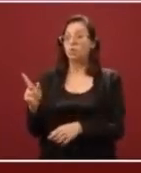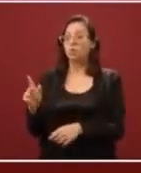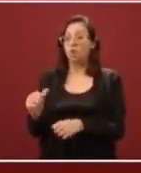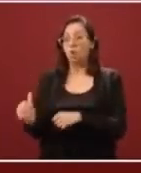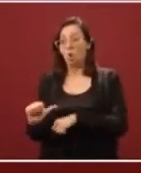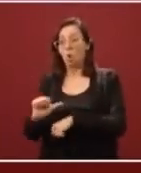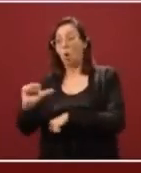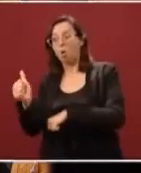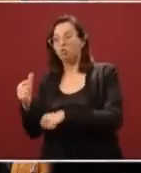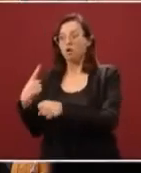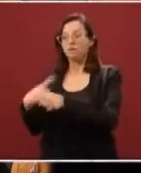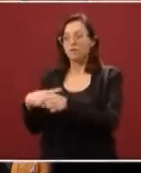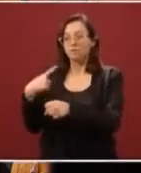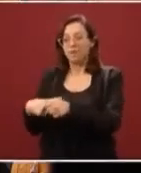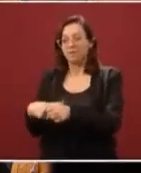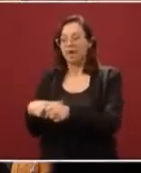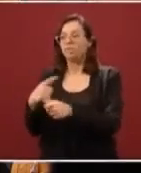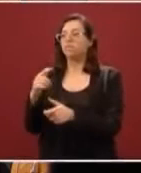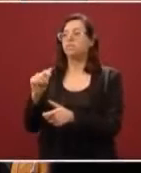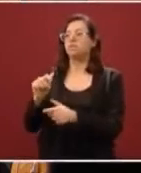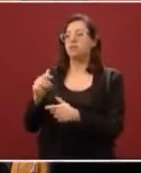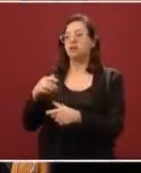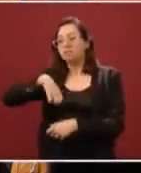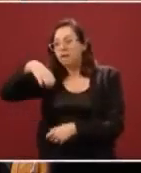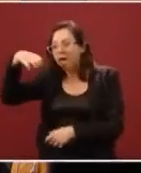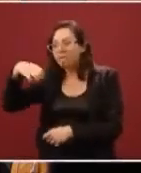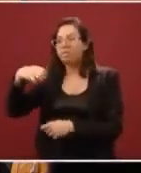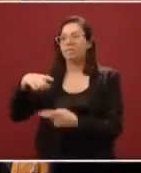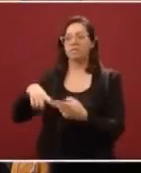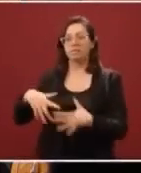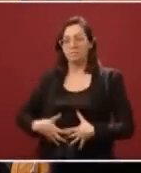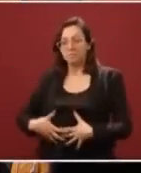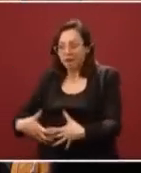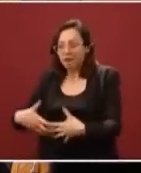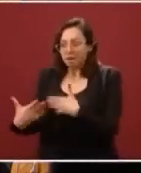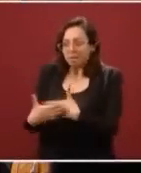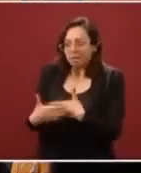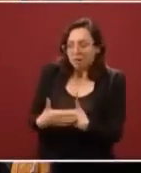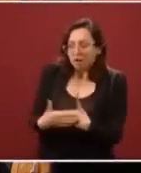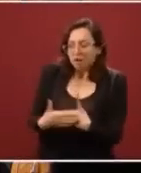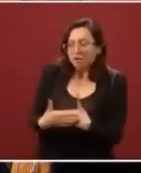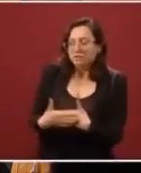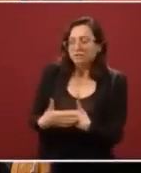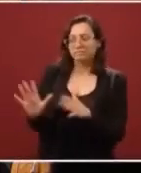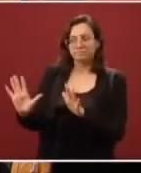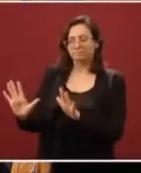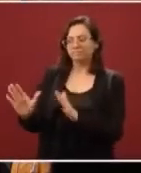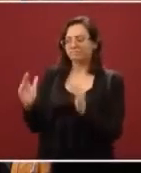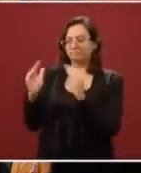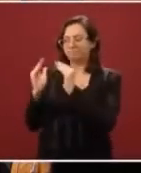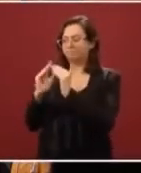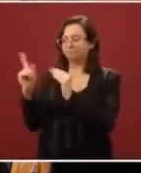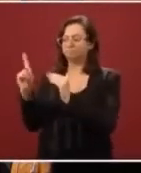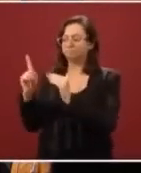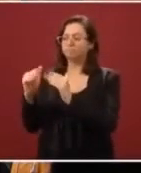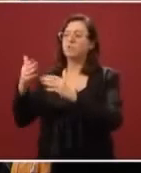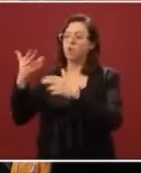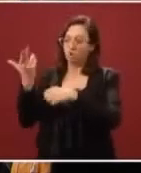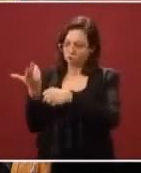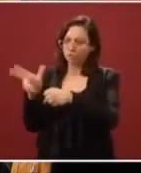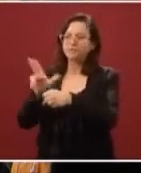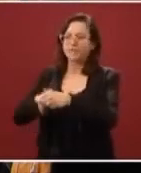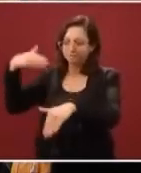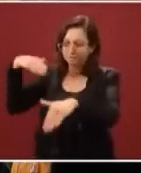inmediatamente mandarla al domicilio para ver si en las siguientes 24 horas no hay la posibilidad de que empiece a